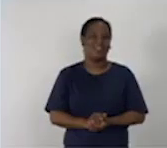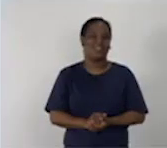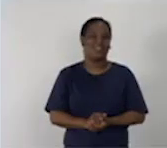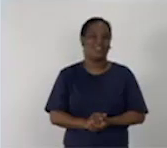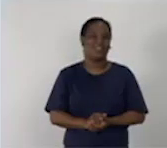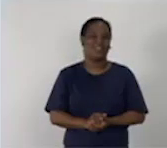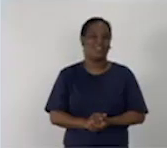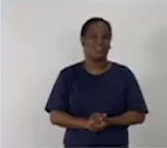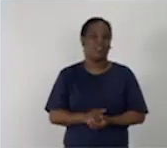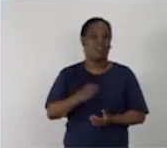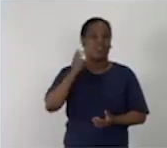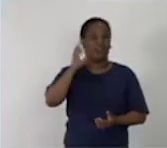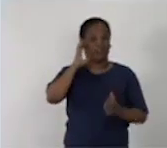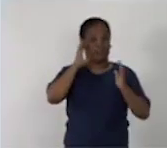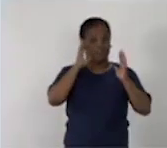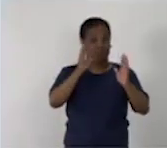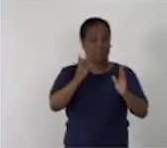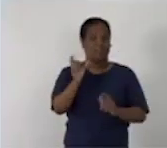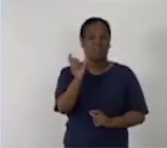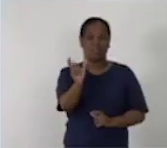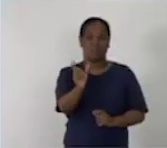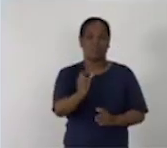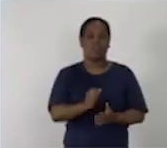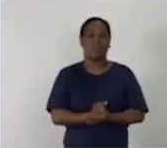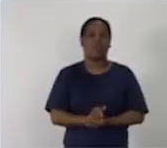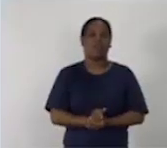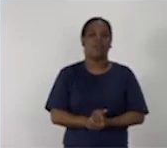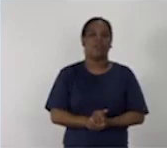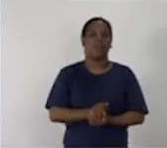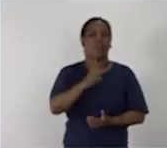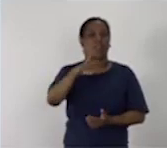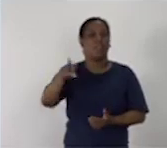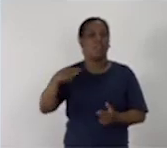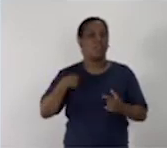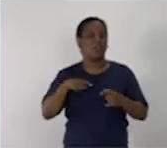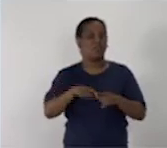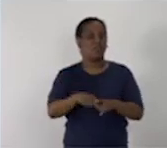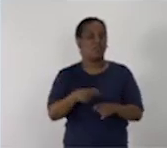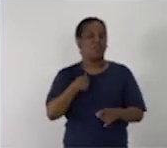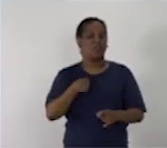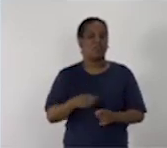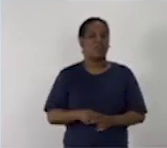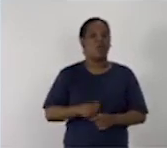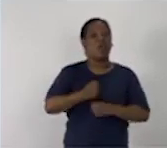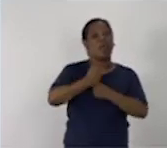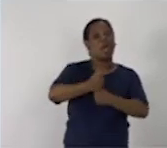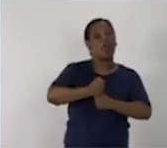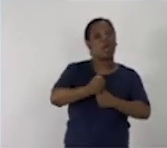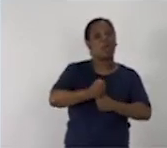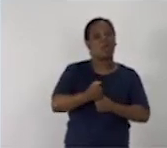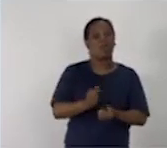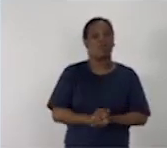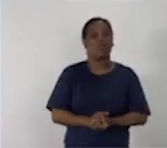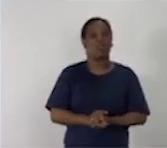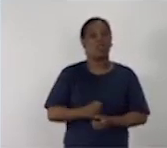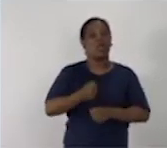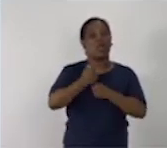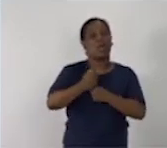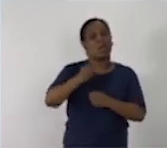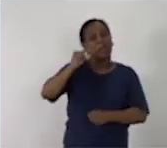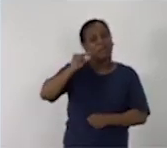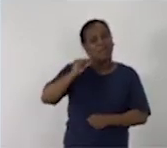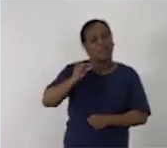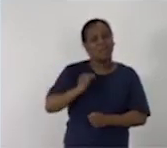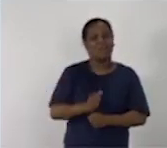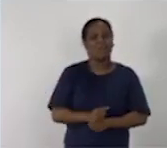Fíjense en estas palabras. A ver, leanlas conmigo. Caballo, caballito,